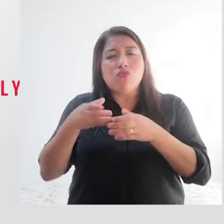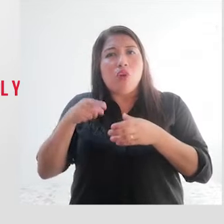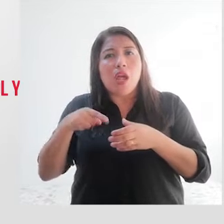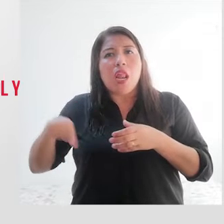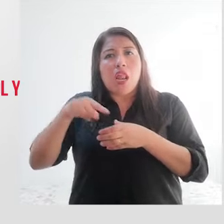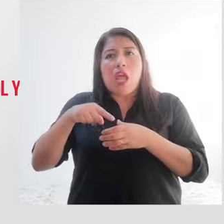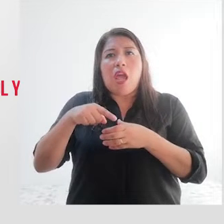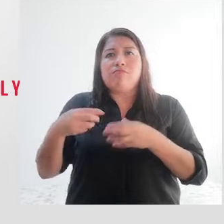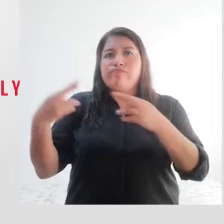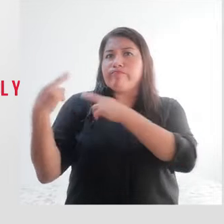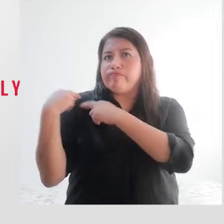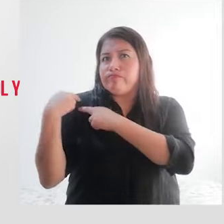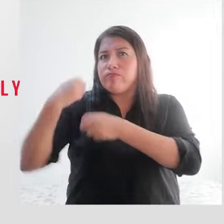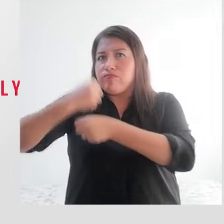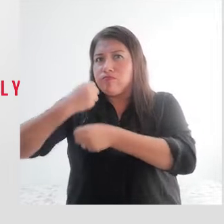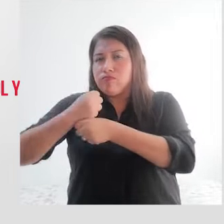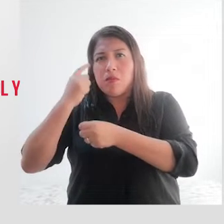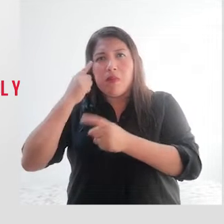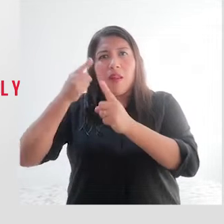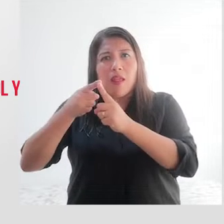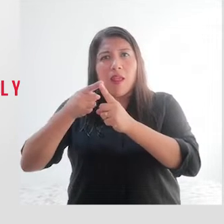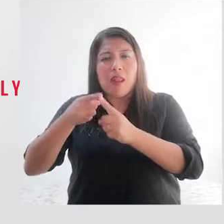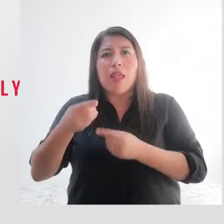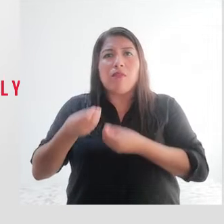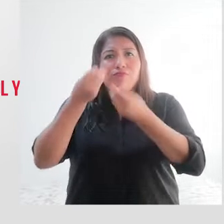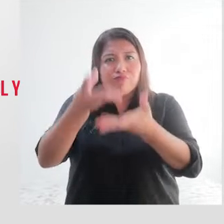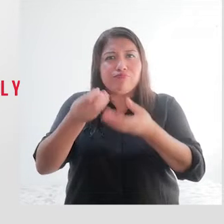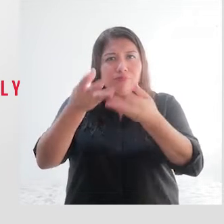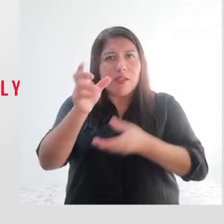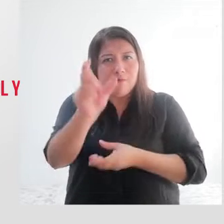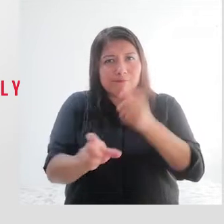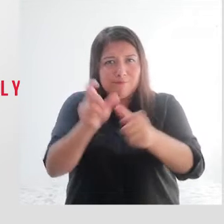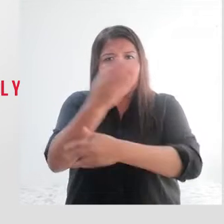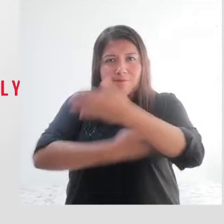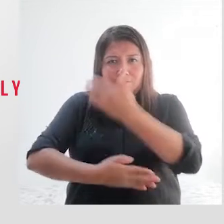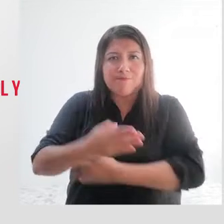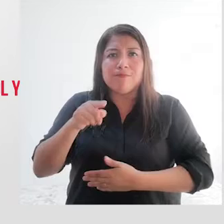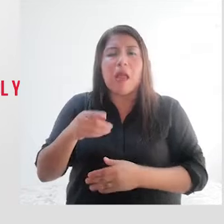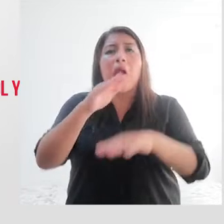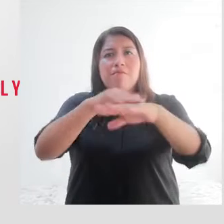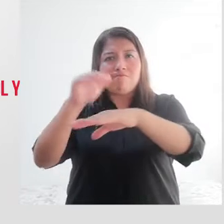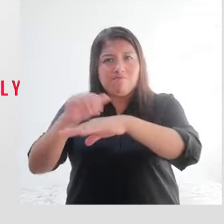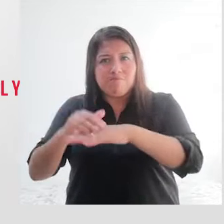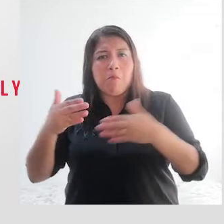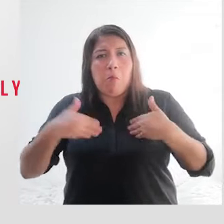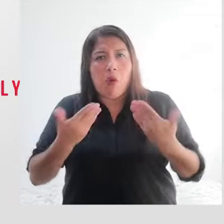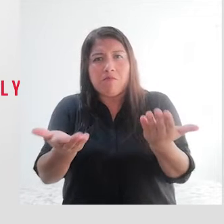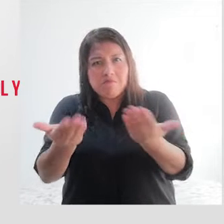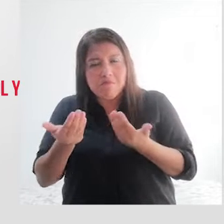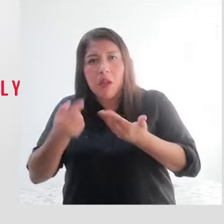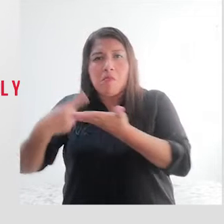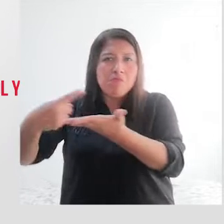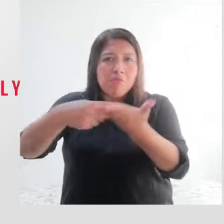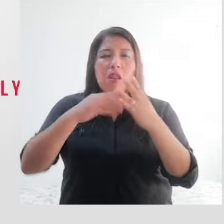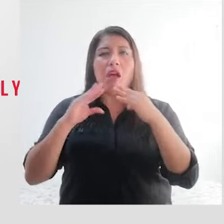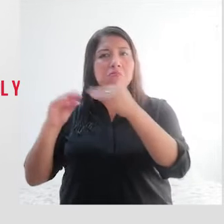para Personas con Discapacidad del Ministerio de Trabajo y Promoción del Empleo, convoca a participar en las Mesas de Diálogo